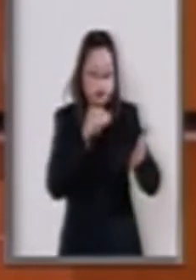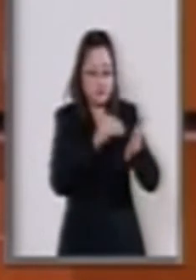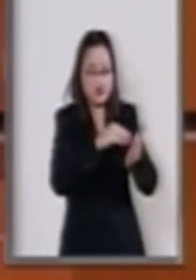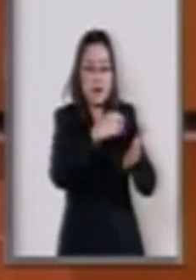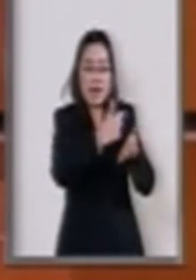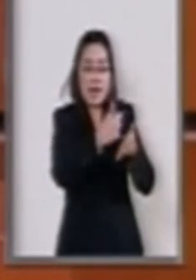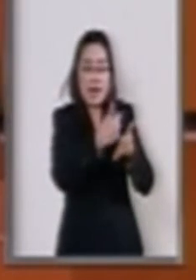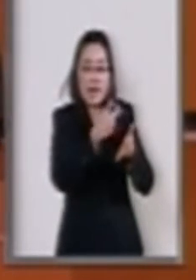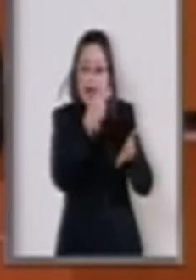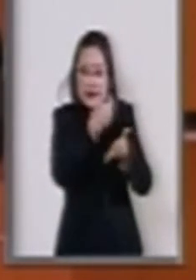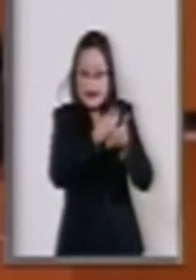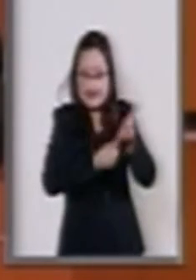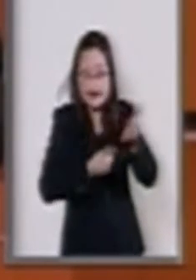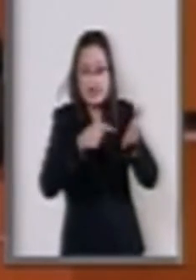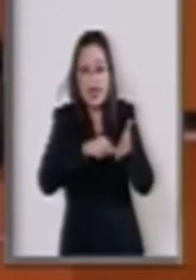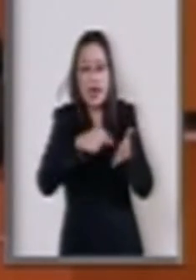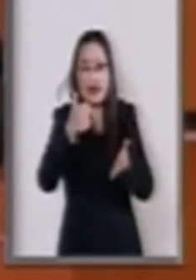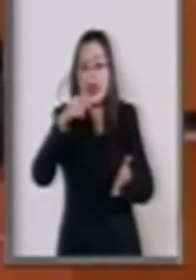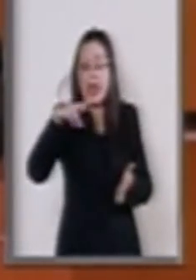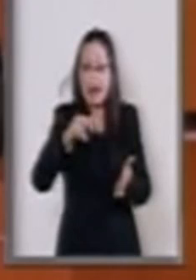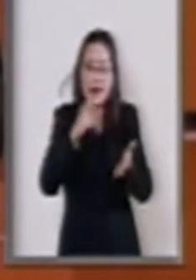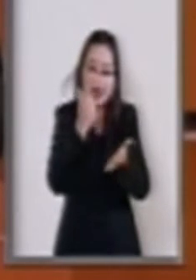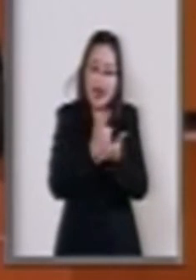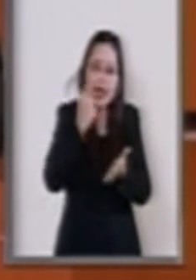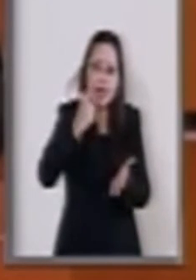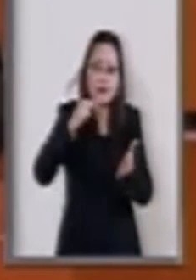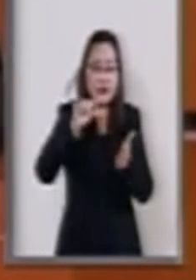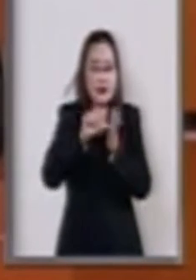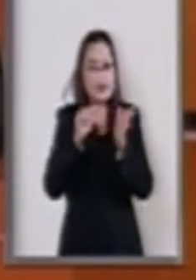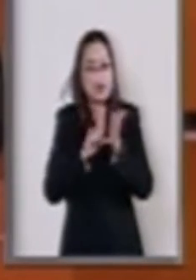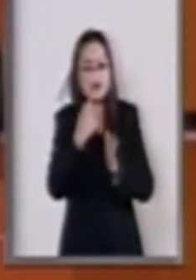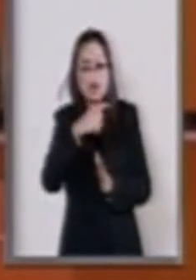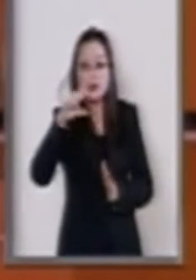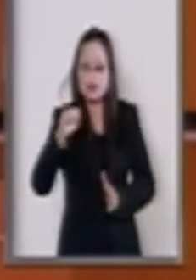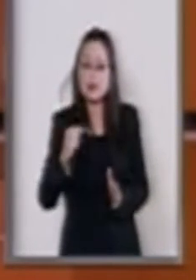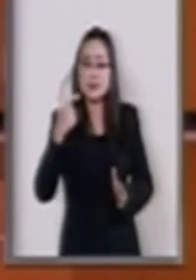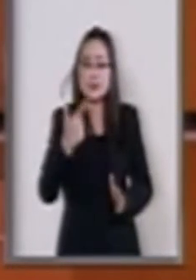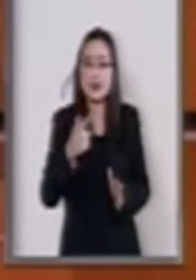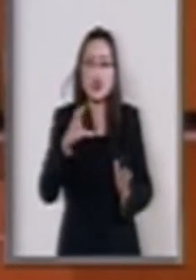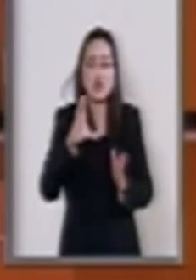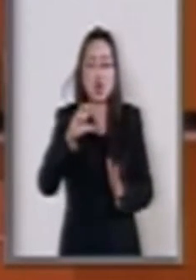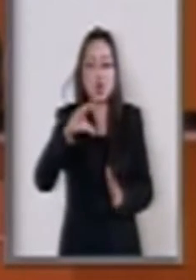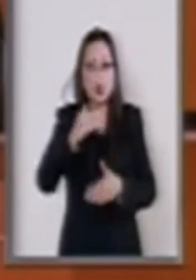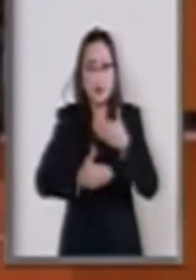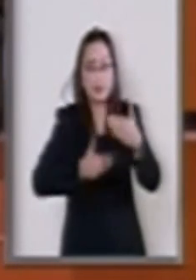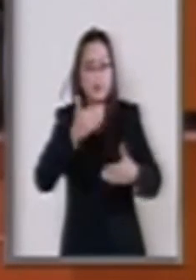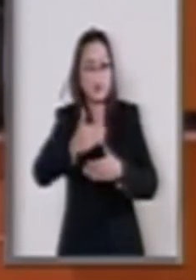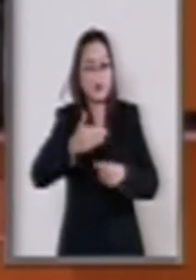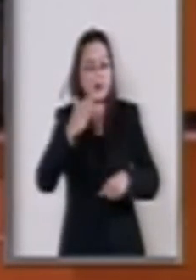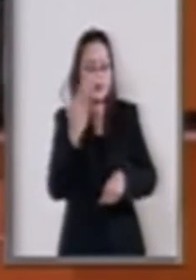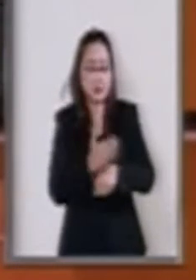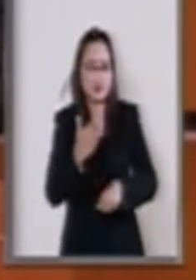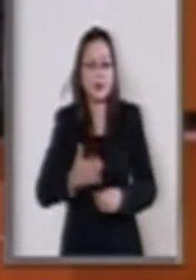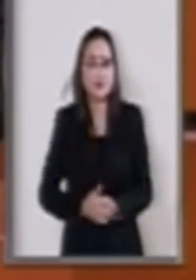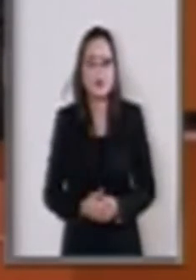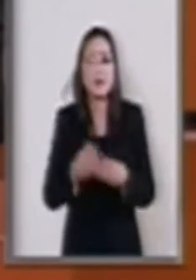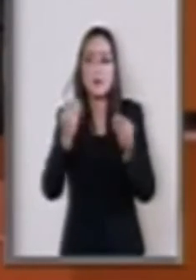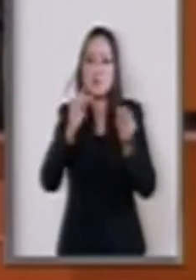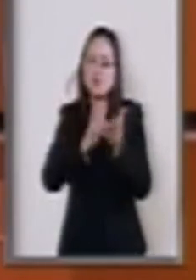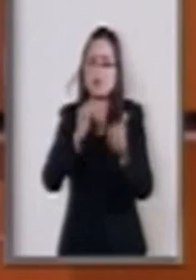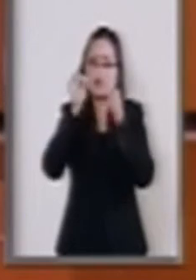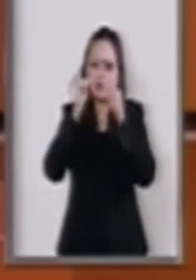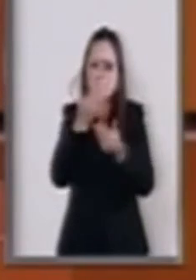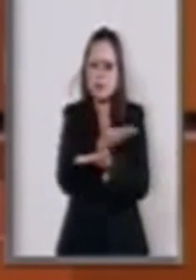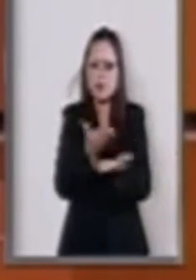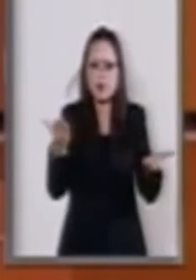graves en el artículo 166 del Código Nacional de Procedimientos Penales. Agradezco la atención